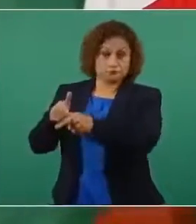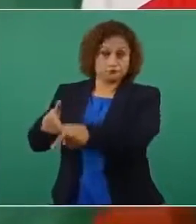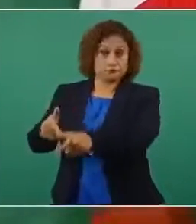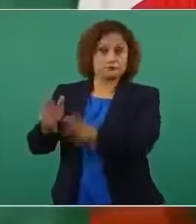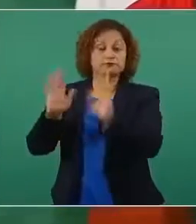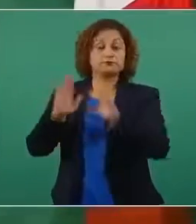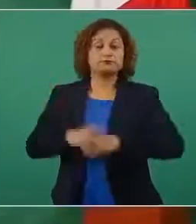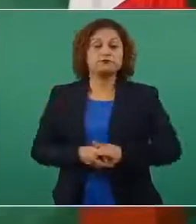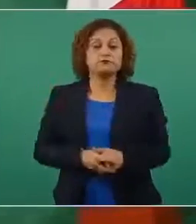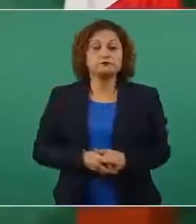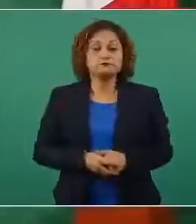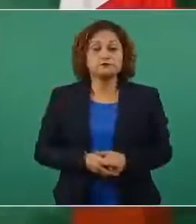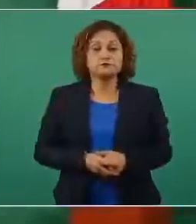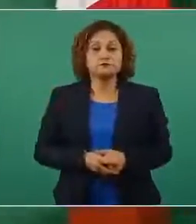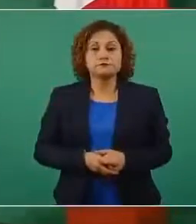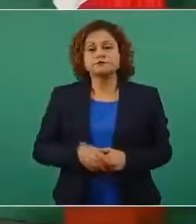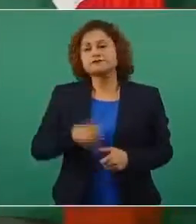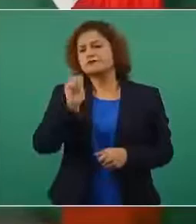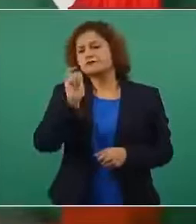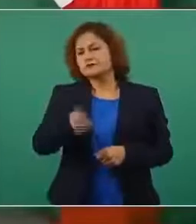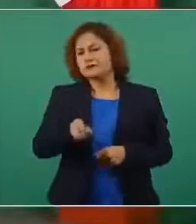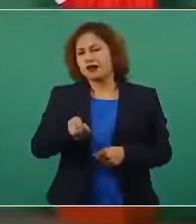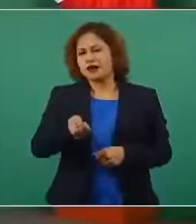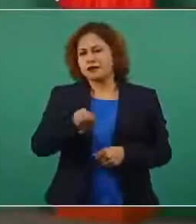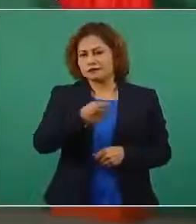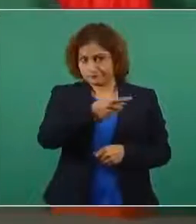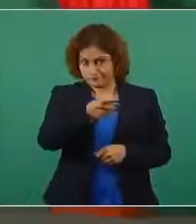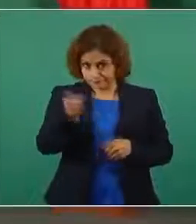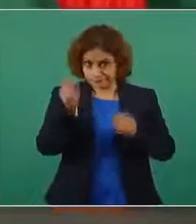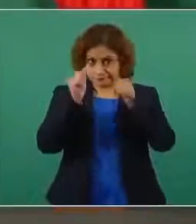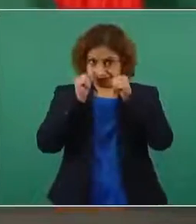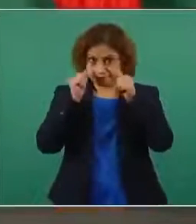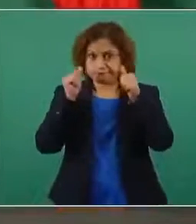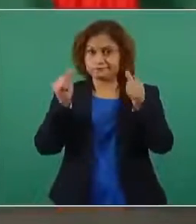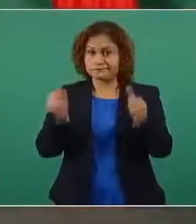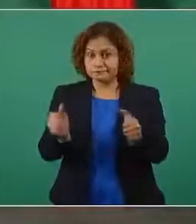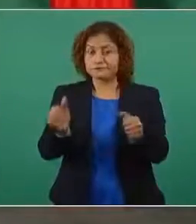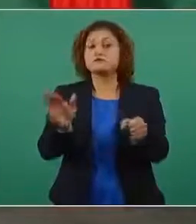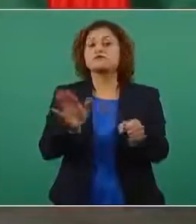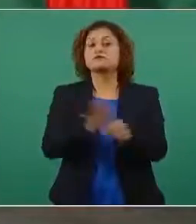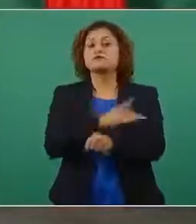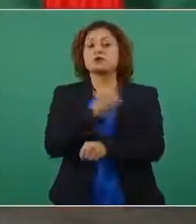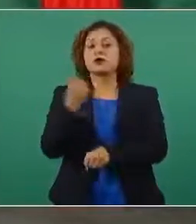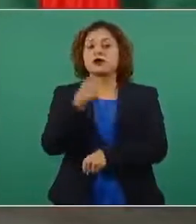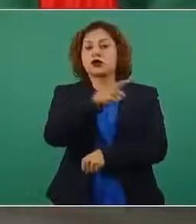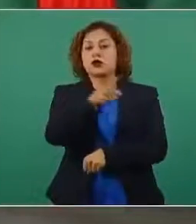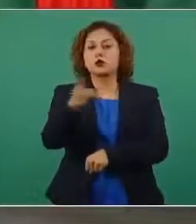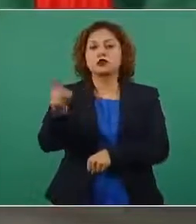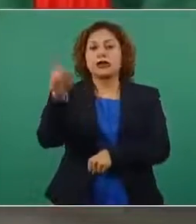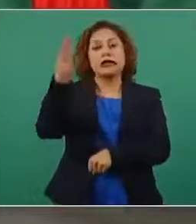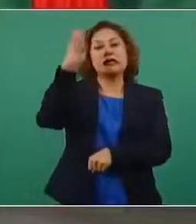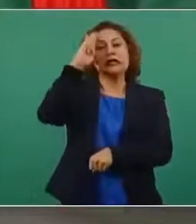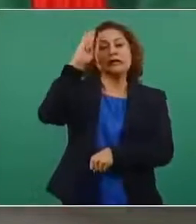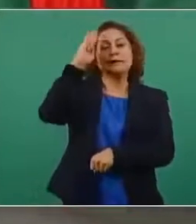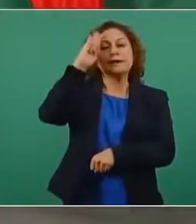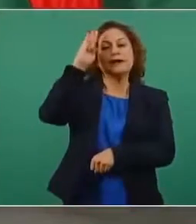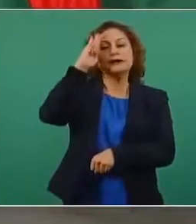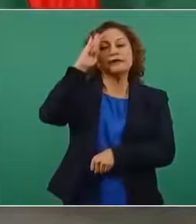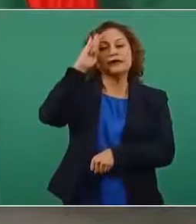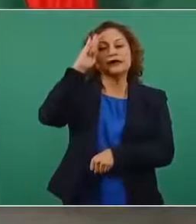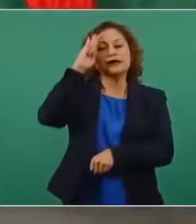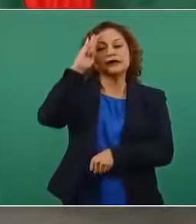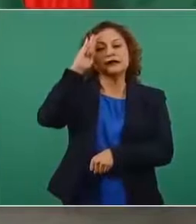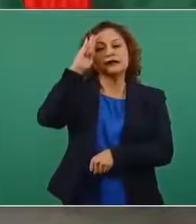Es para que no se esté pensando de que es un asunto